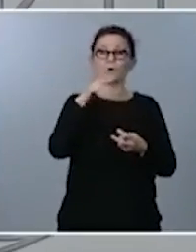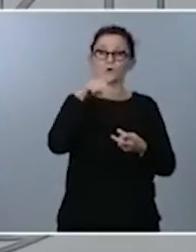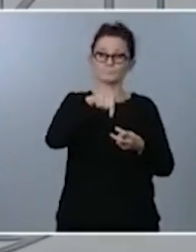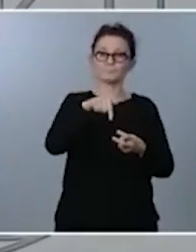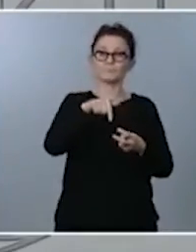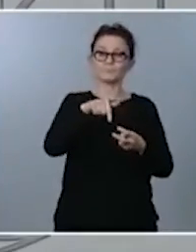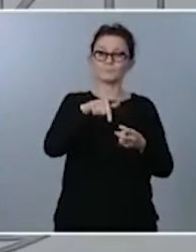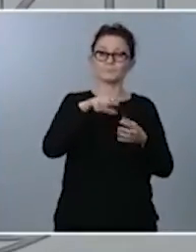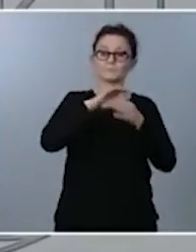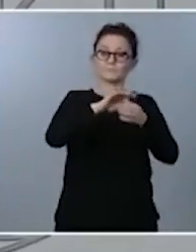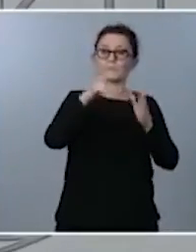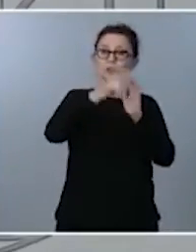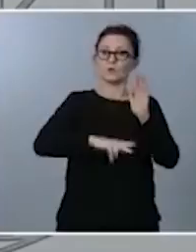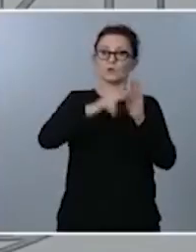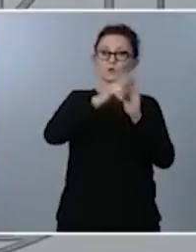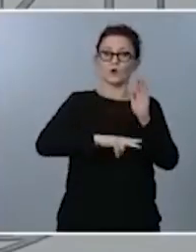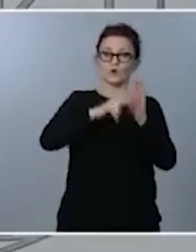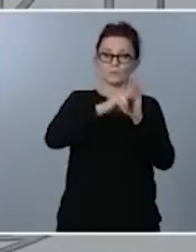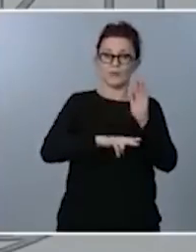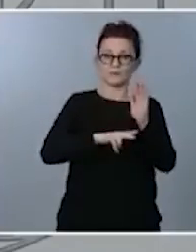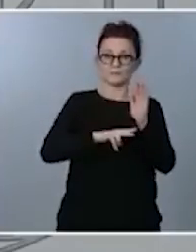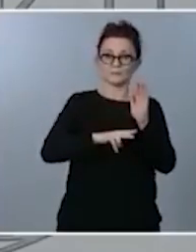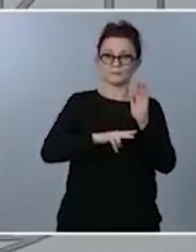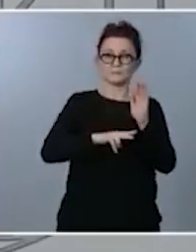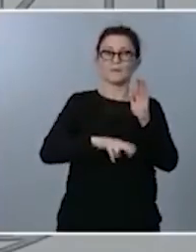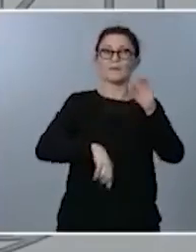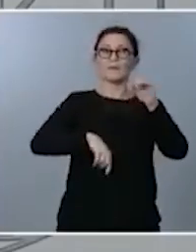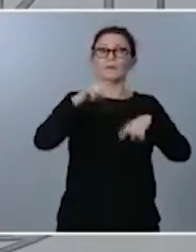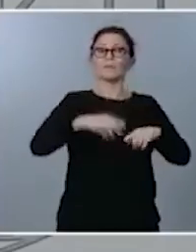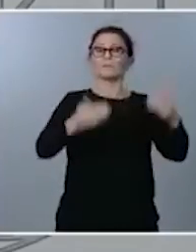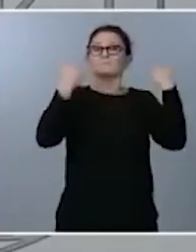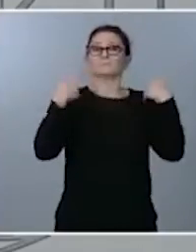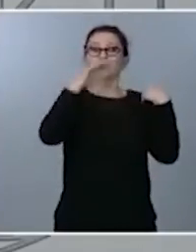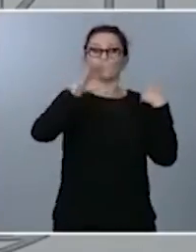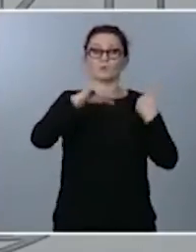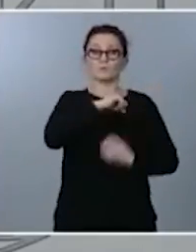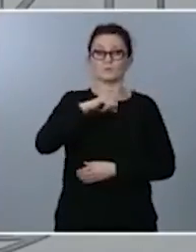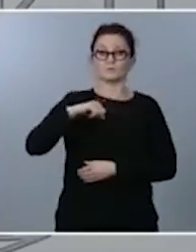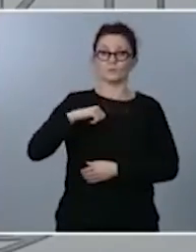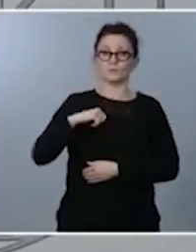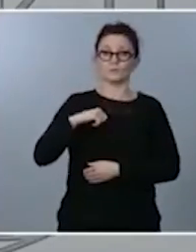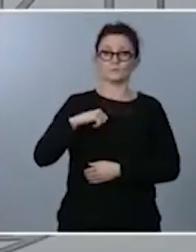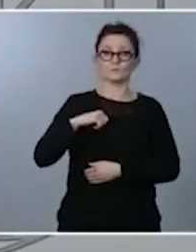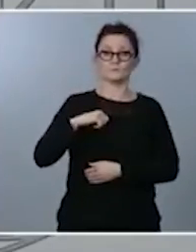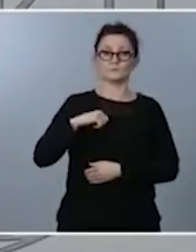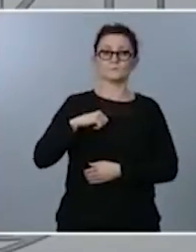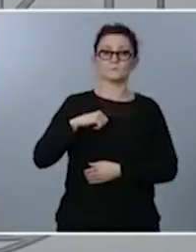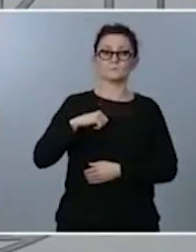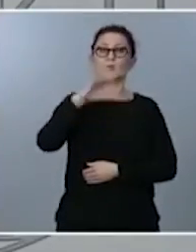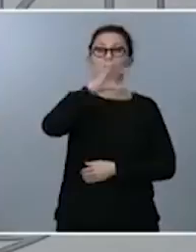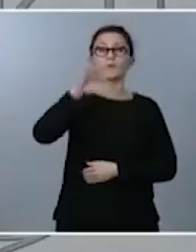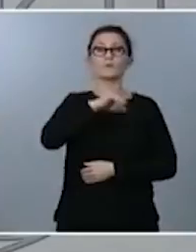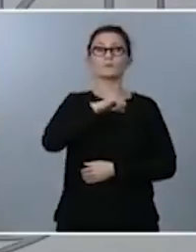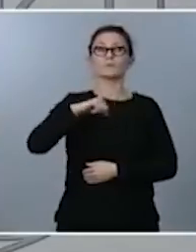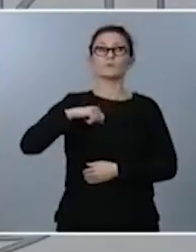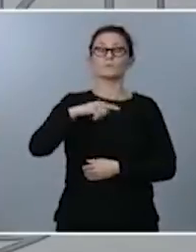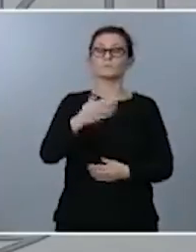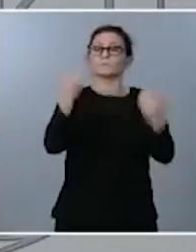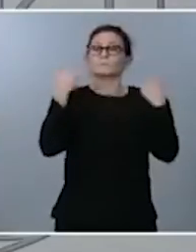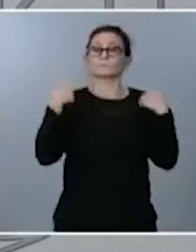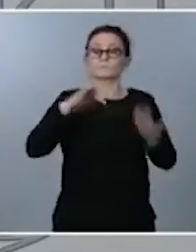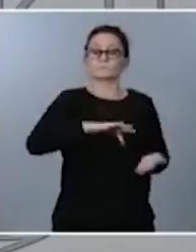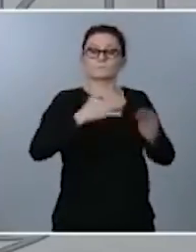normativa en autonomía fiscal radica en comunidades autónomas es decir las comunidades autónomas aplicarán esa subida